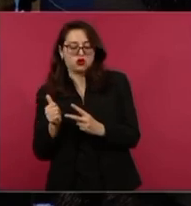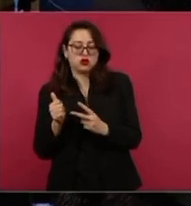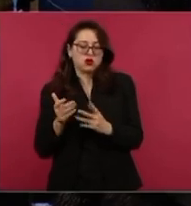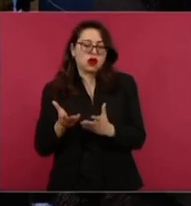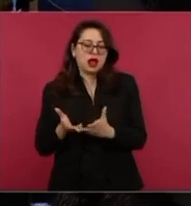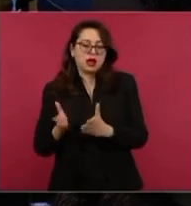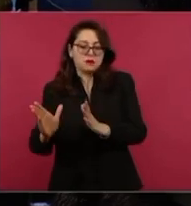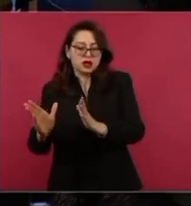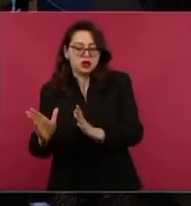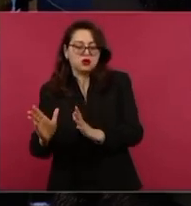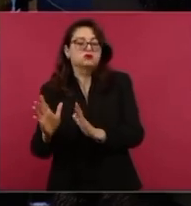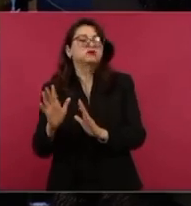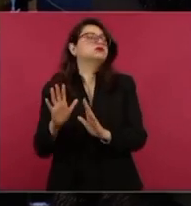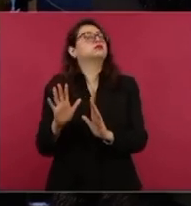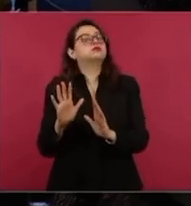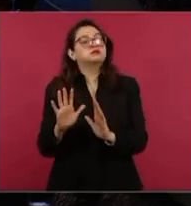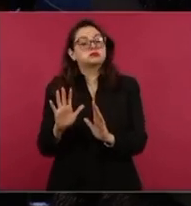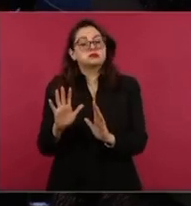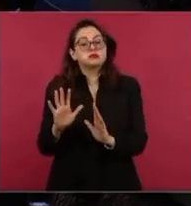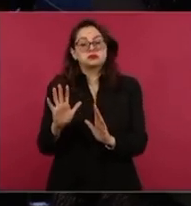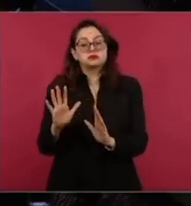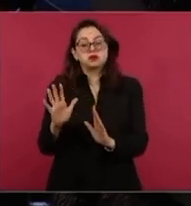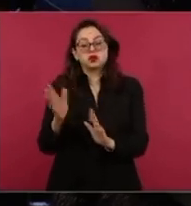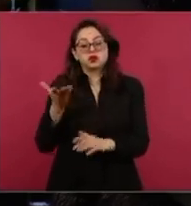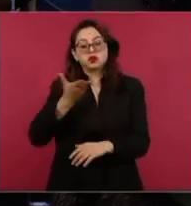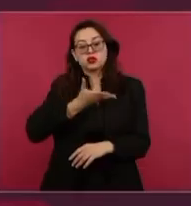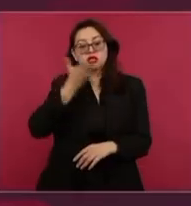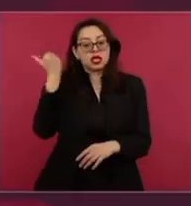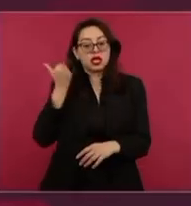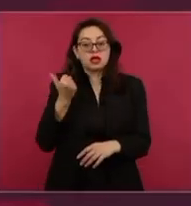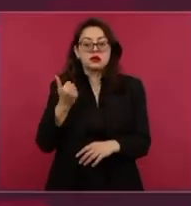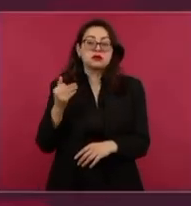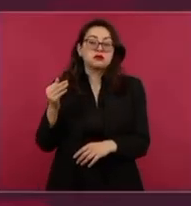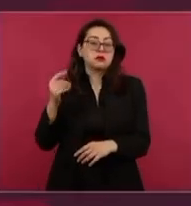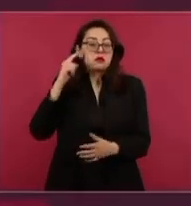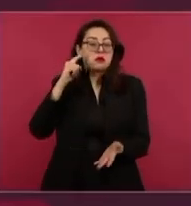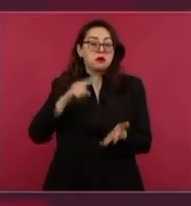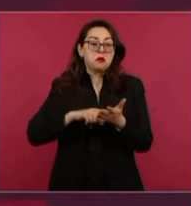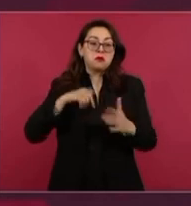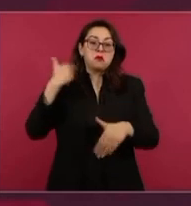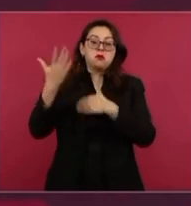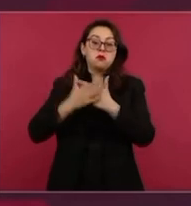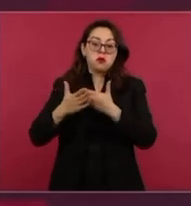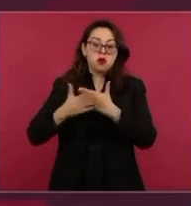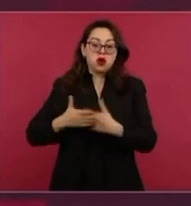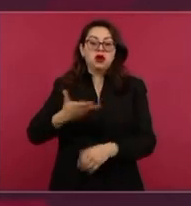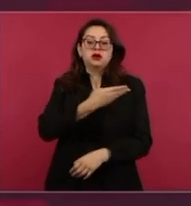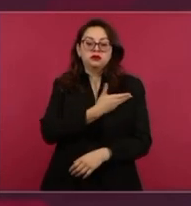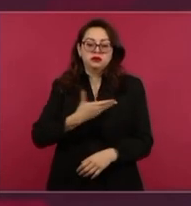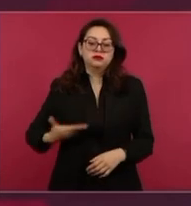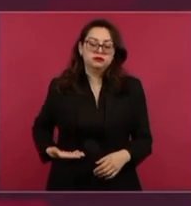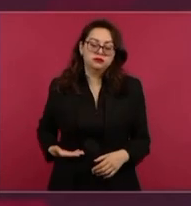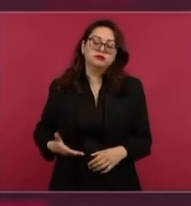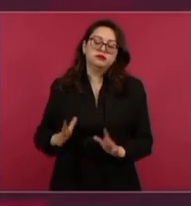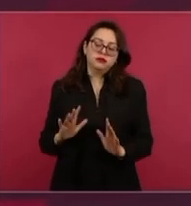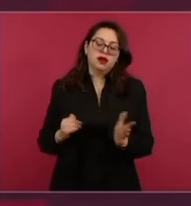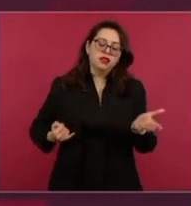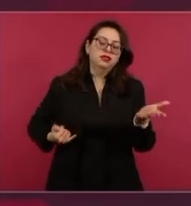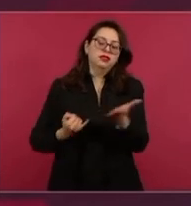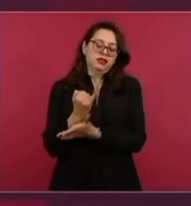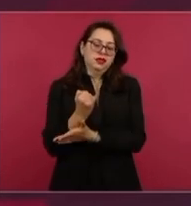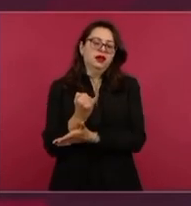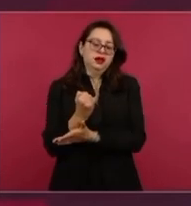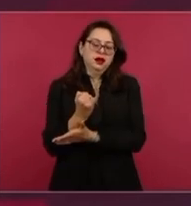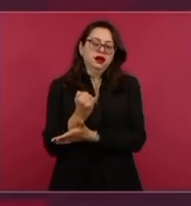Pero sí decidiríamos que el Estado mexicano se acercara. Nada más